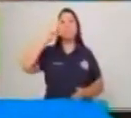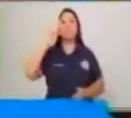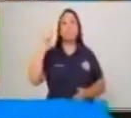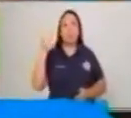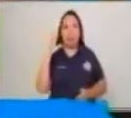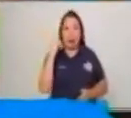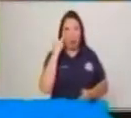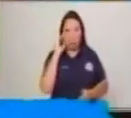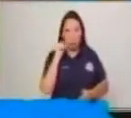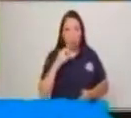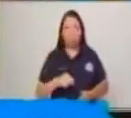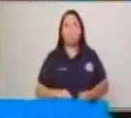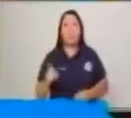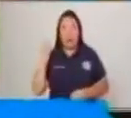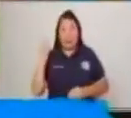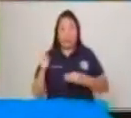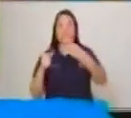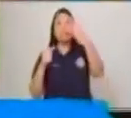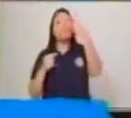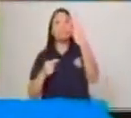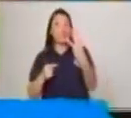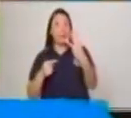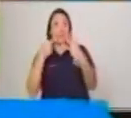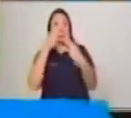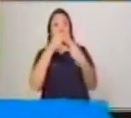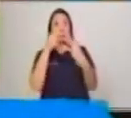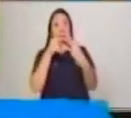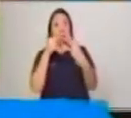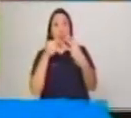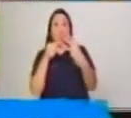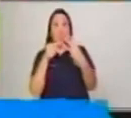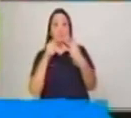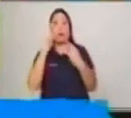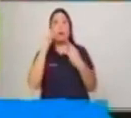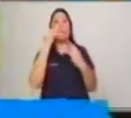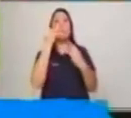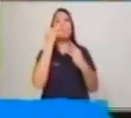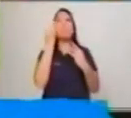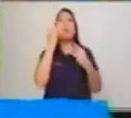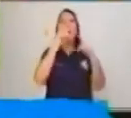La narración tiene tres partes. La primera es la introducción.